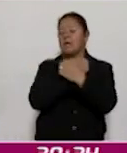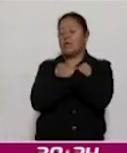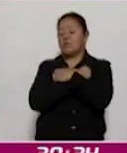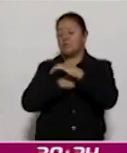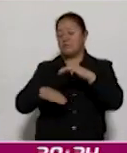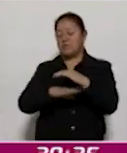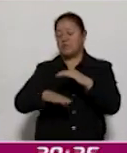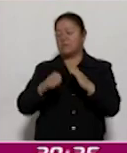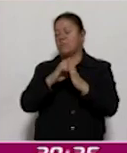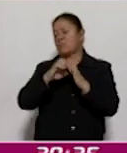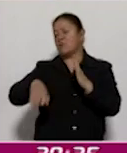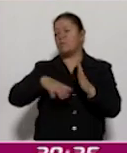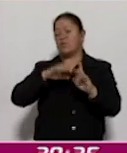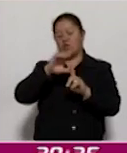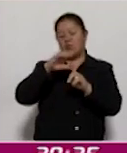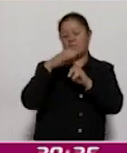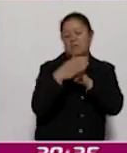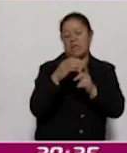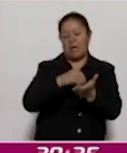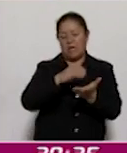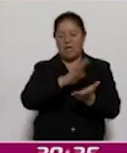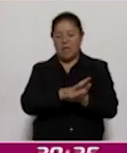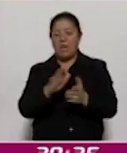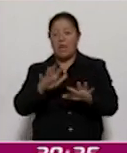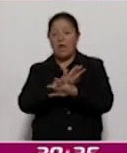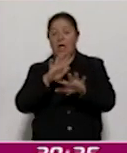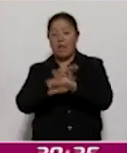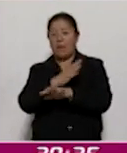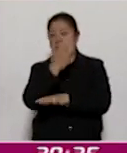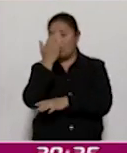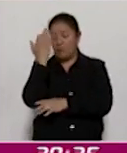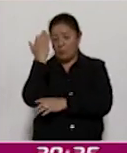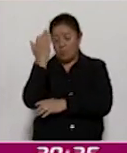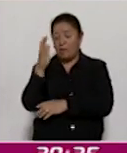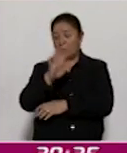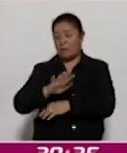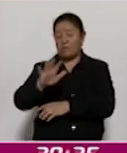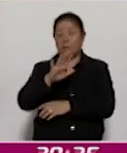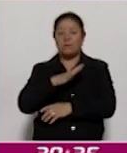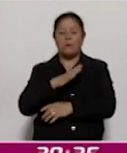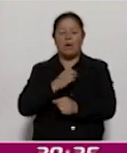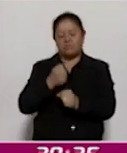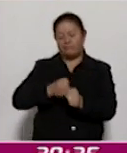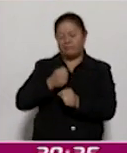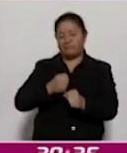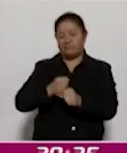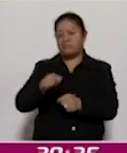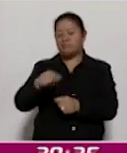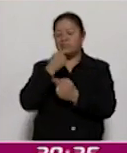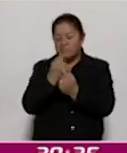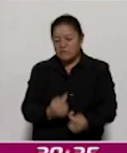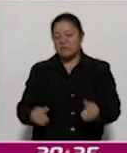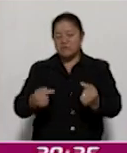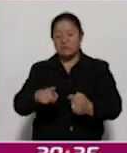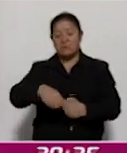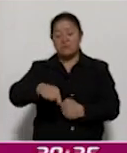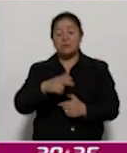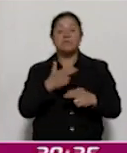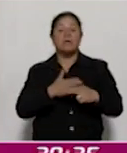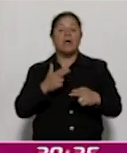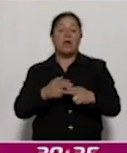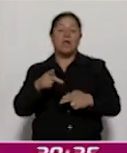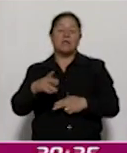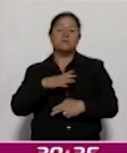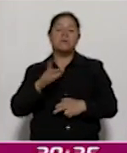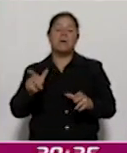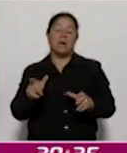implementación de los comités de cambio climático, de estar incidiendo desde la educación de los más pequeñitos hasta, bueno, de